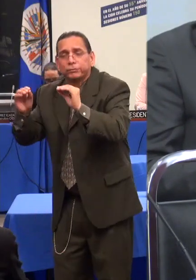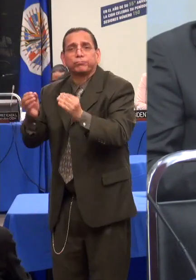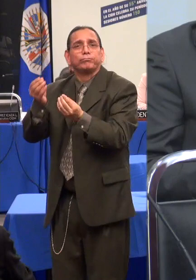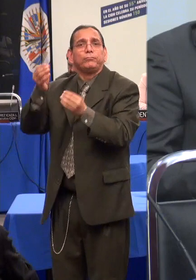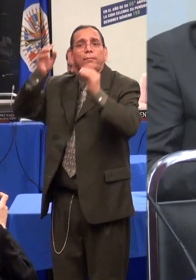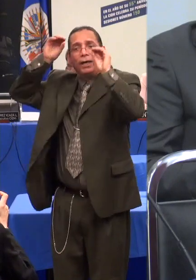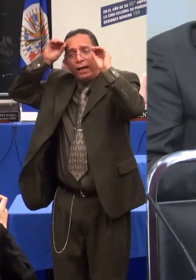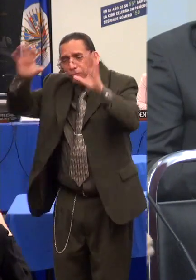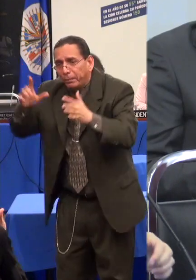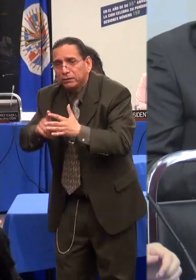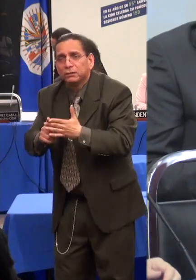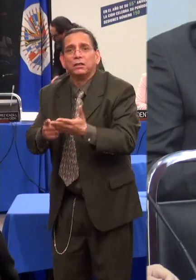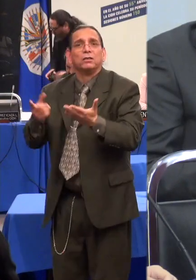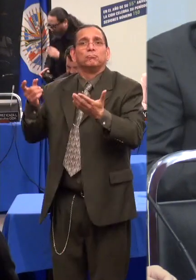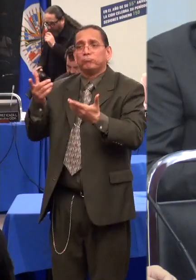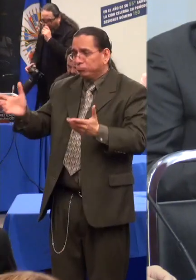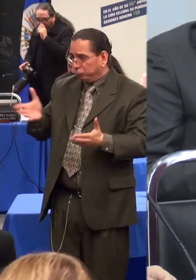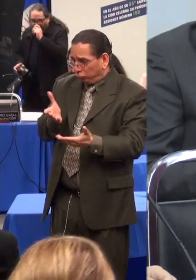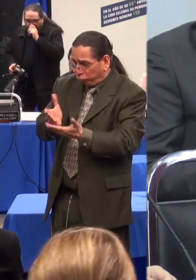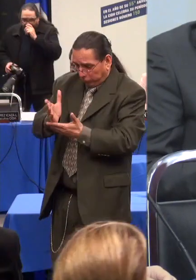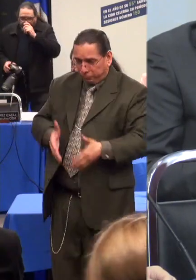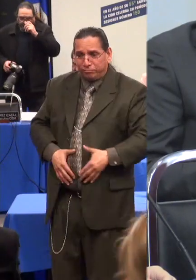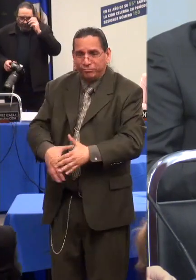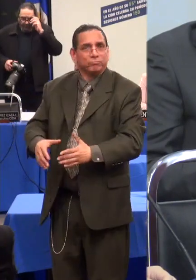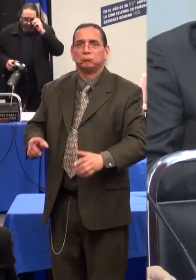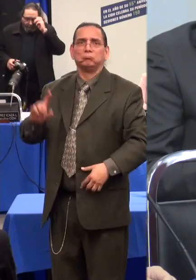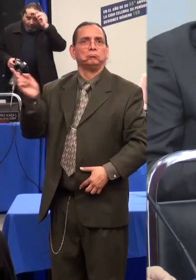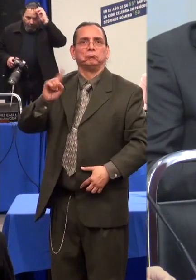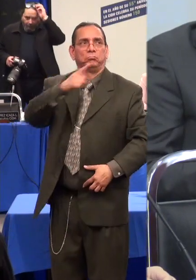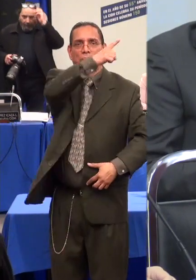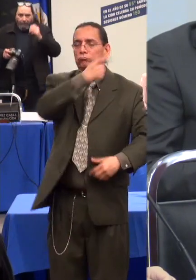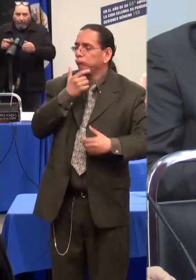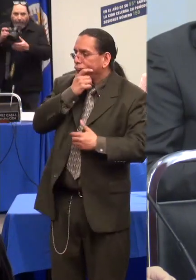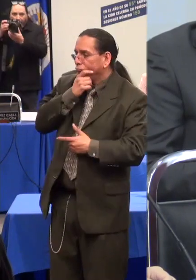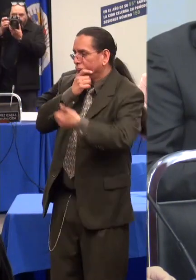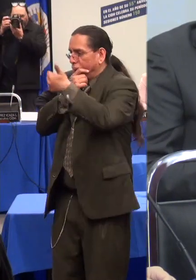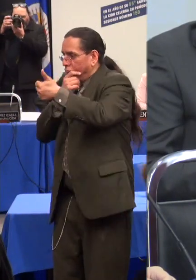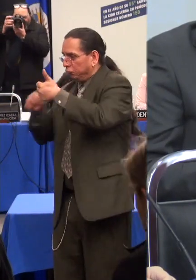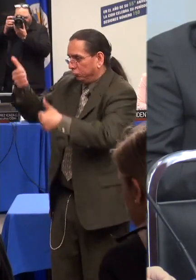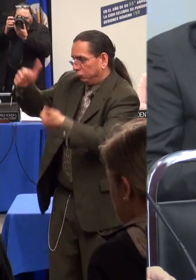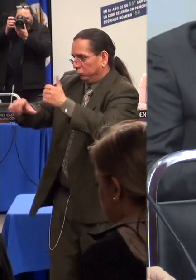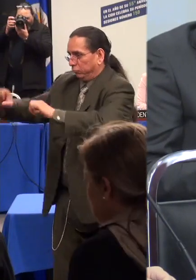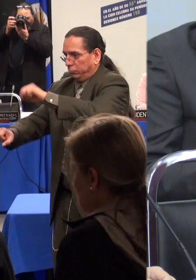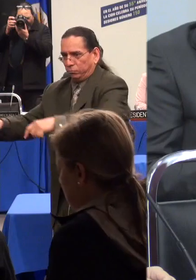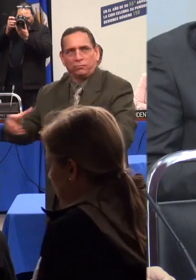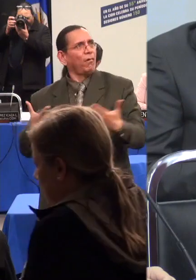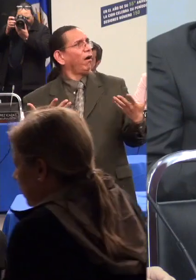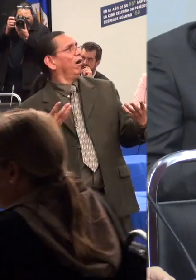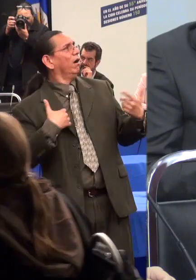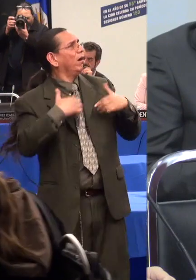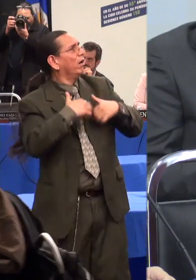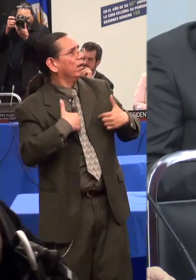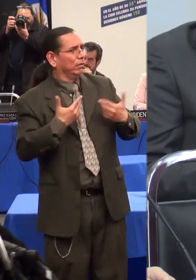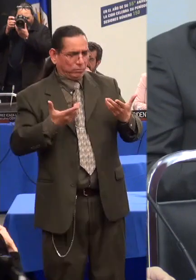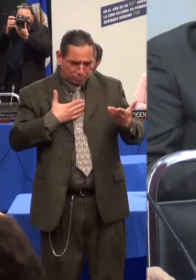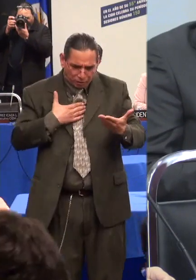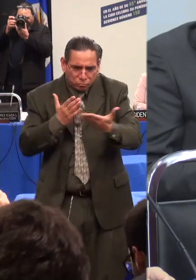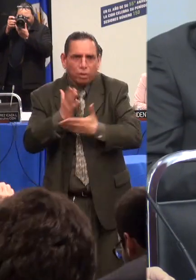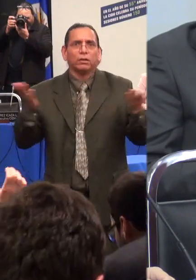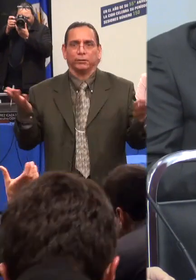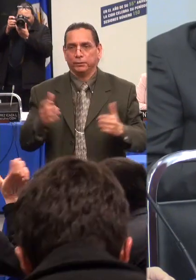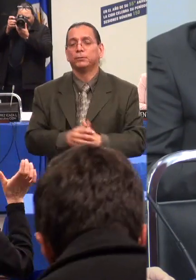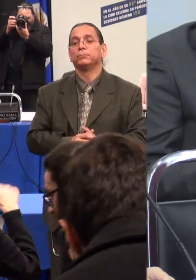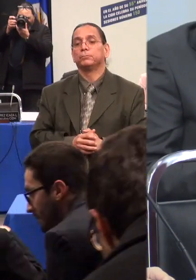En primer lugar, el material producido por el Estado en campañas de educación masiva no se encuentra disponible en formatos accesibles como